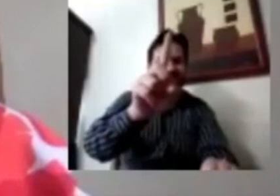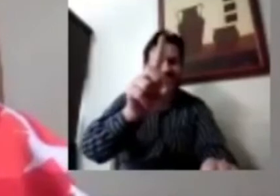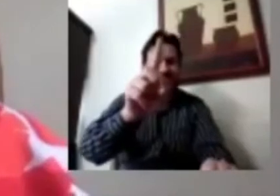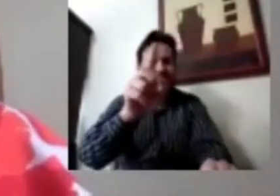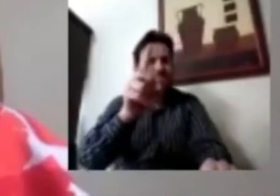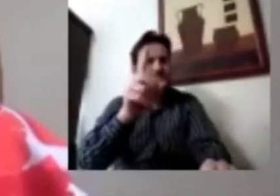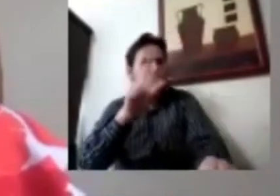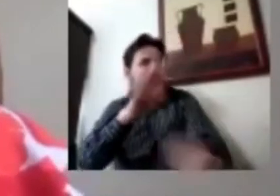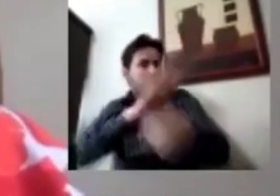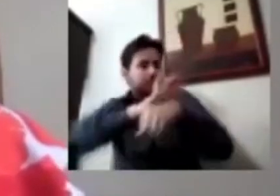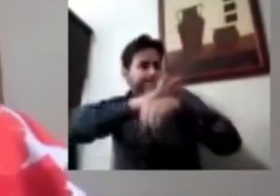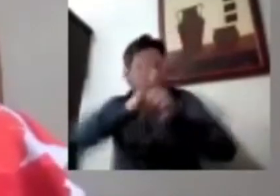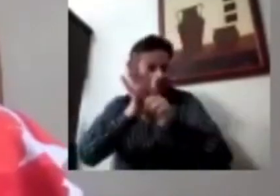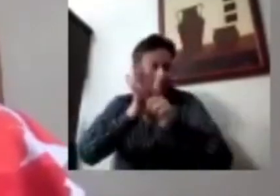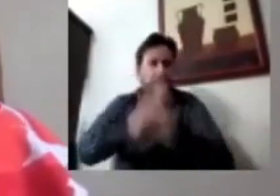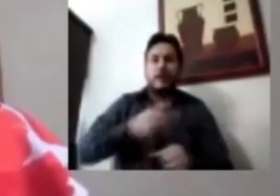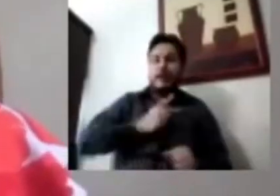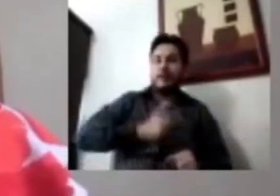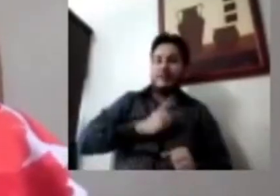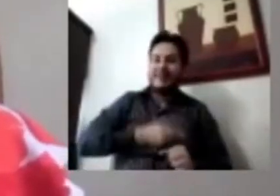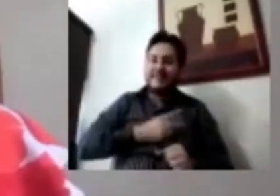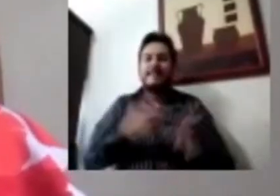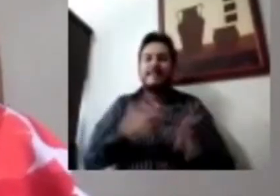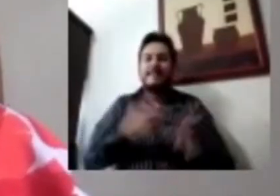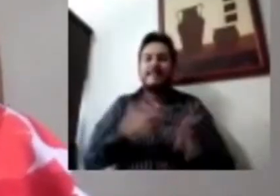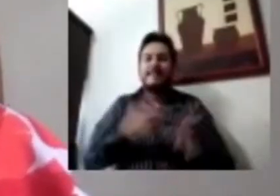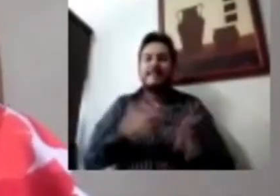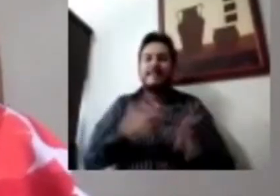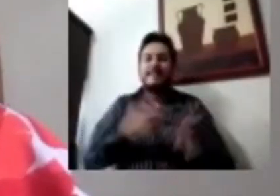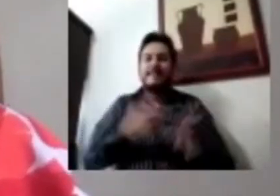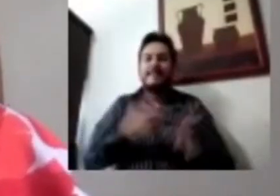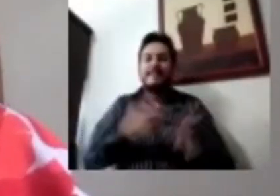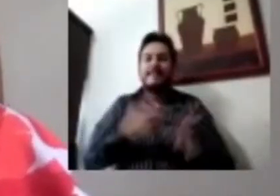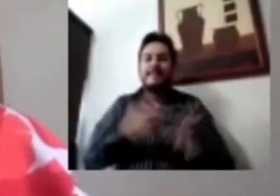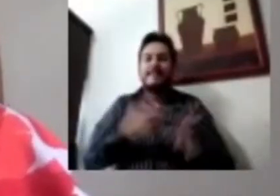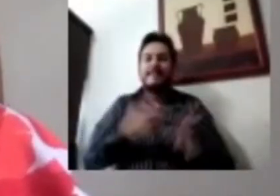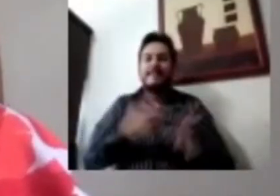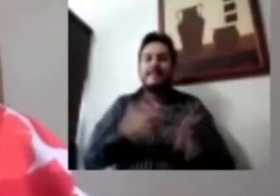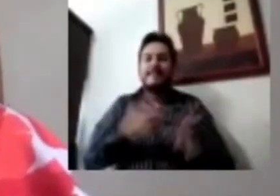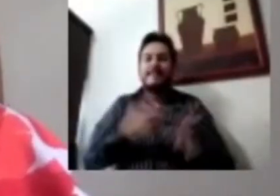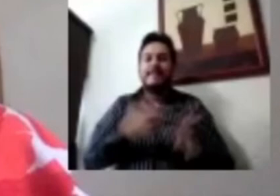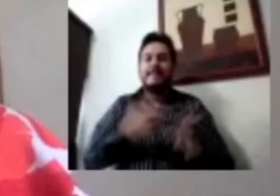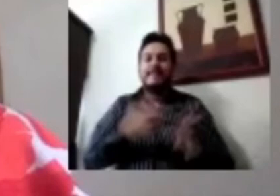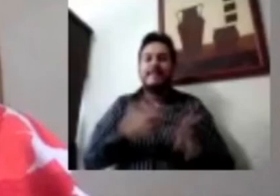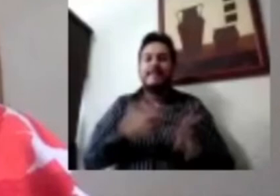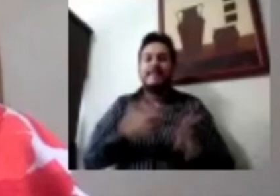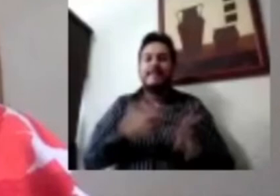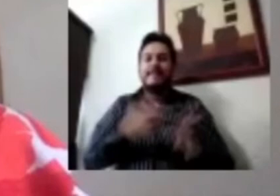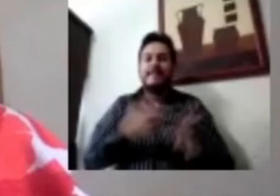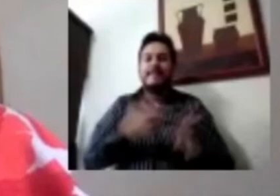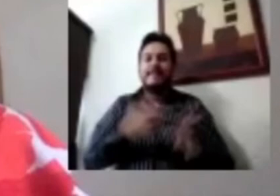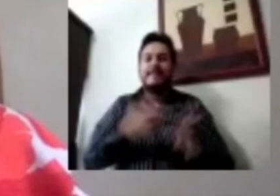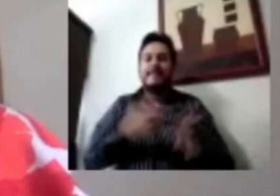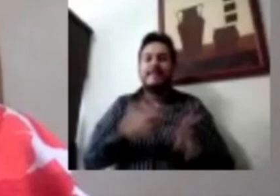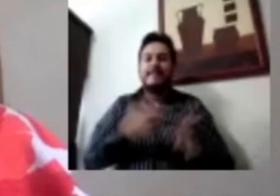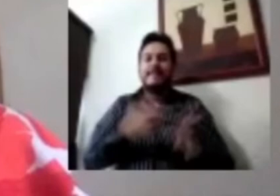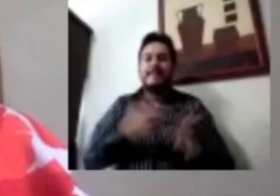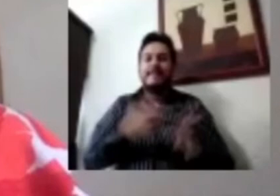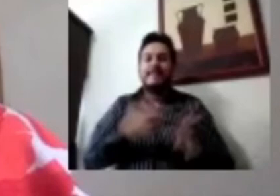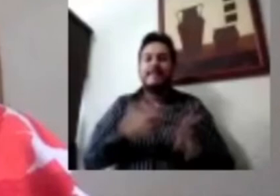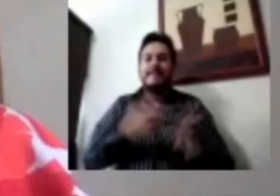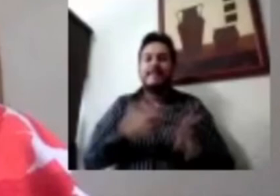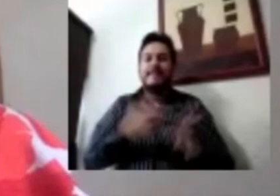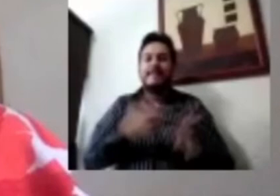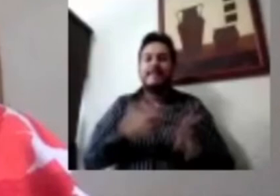de investigación y donde lo que queremos es recabar información para poder llevar a cabo investigación científica